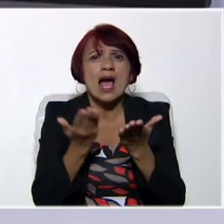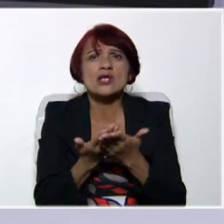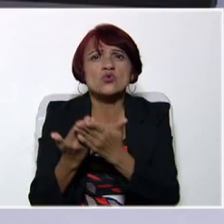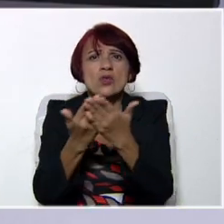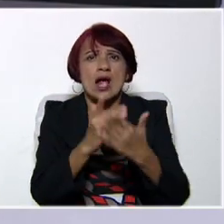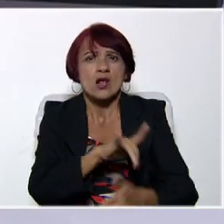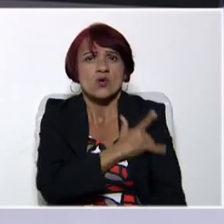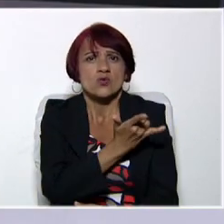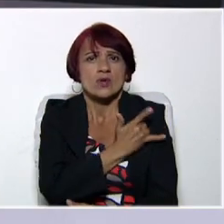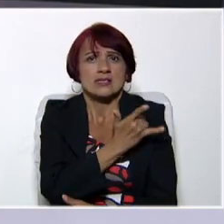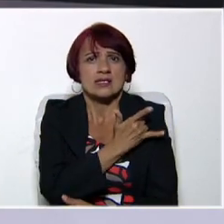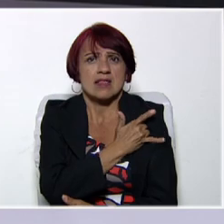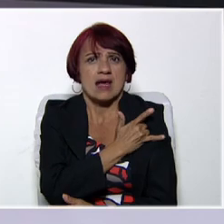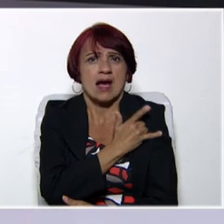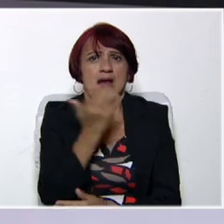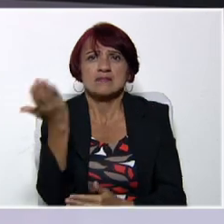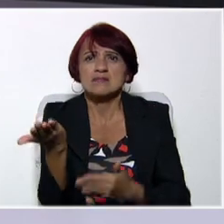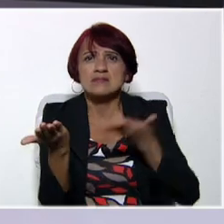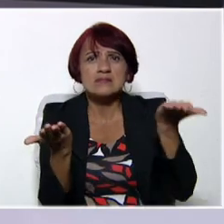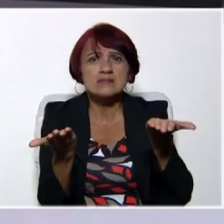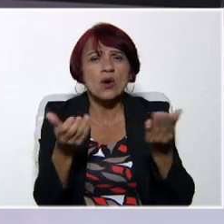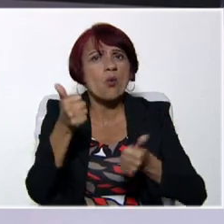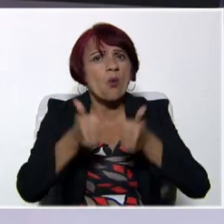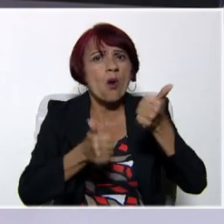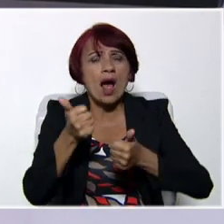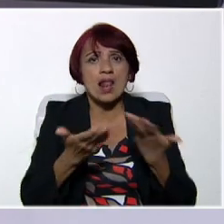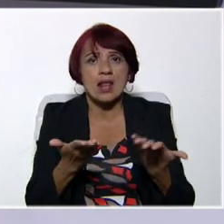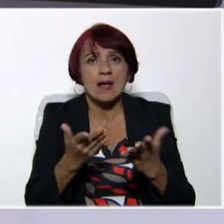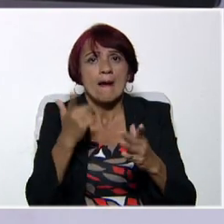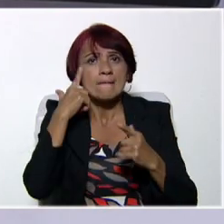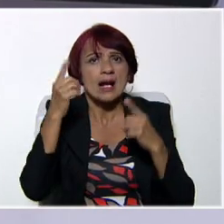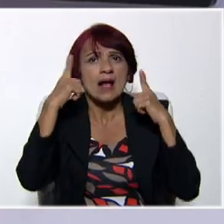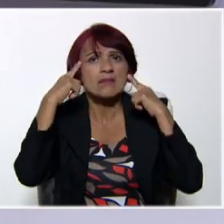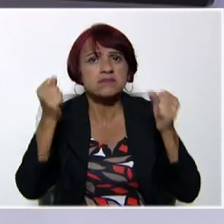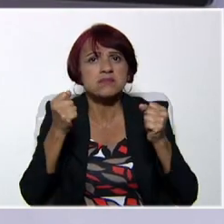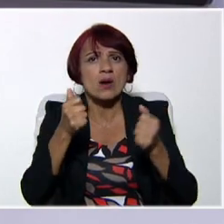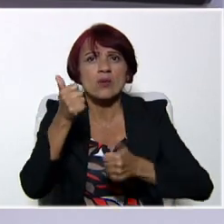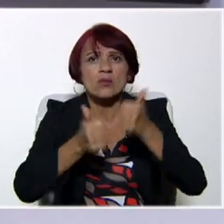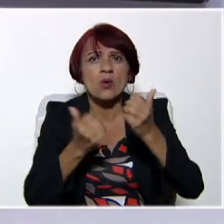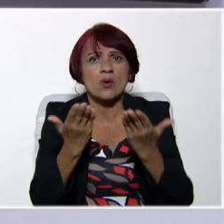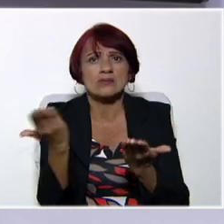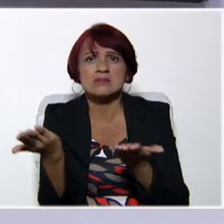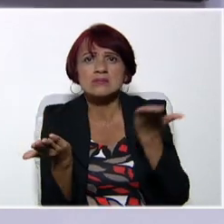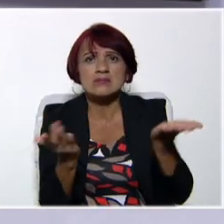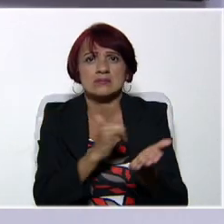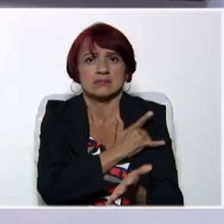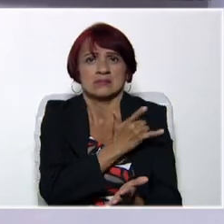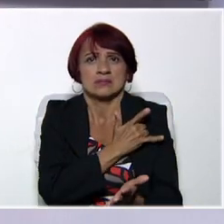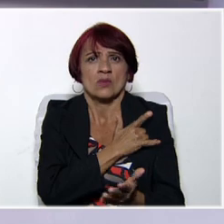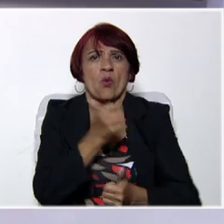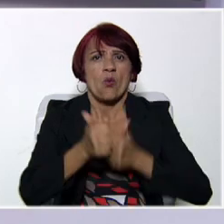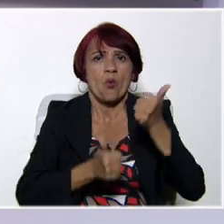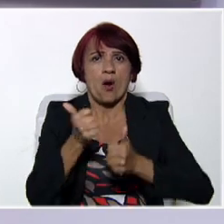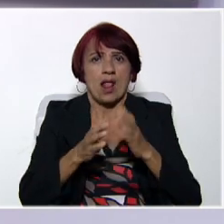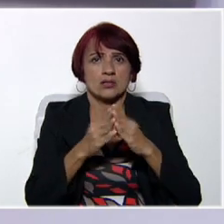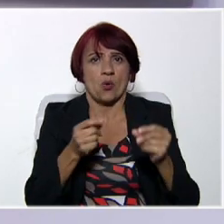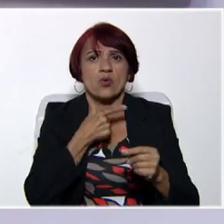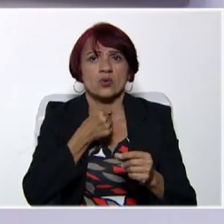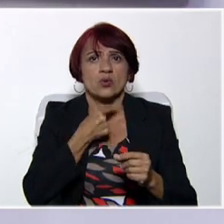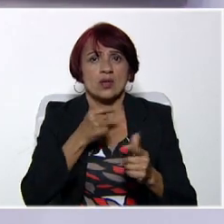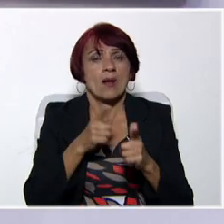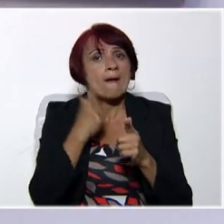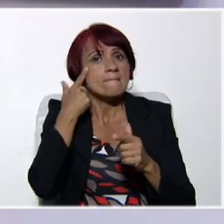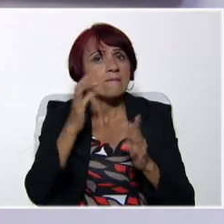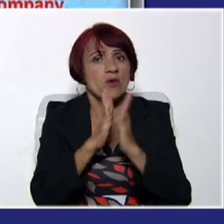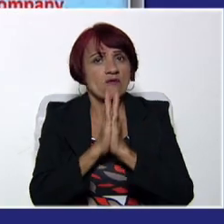estudiando mi carrera, digo degree. Y cuando ya estoy trabajando, digo career. Atención, no lo vayan a